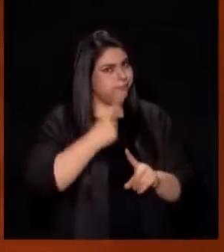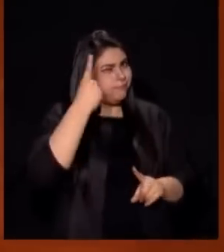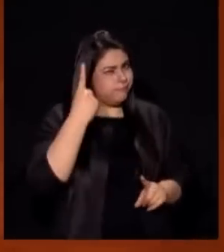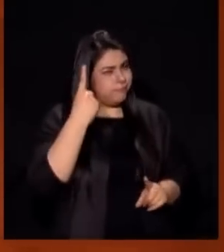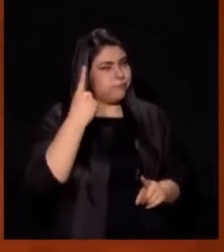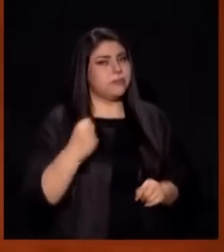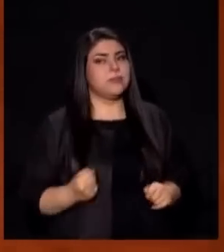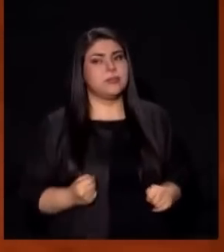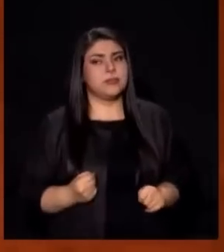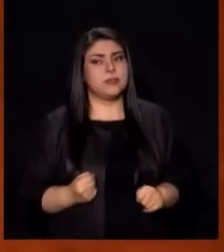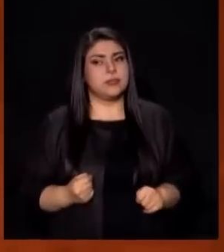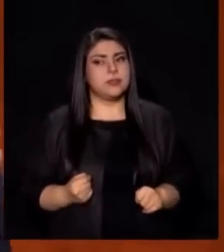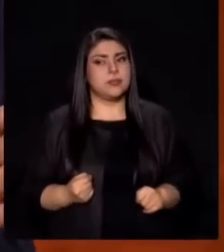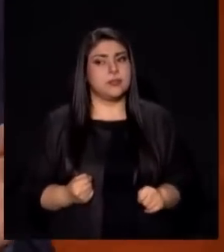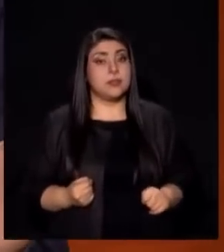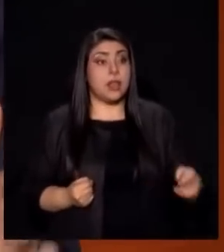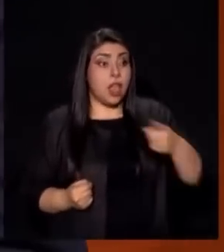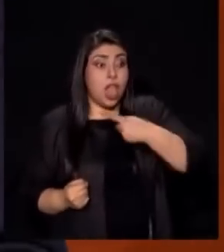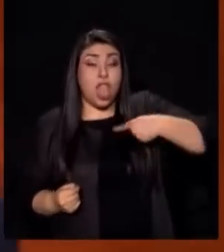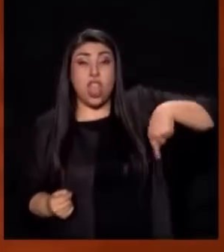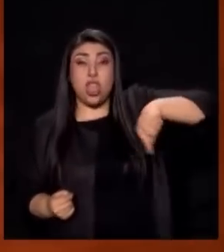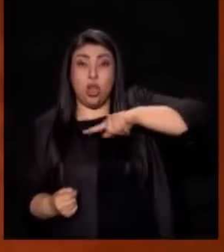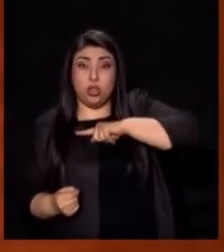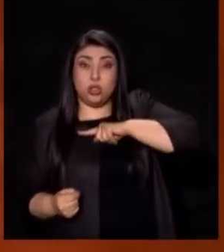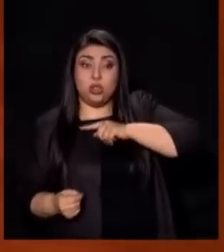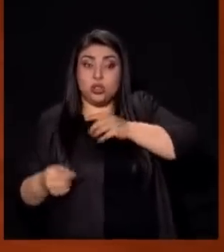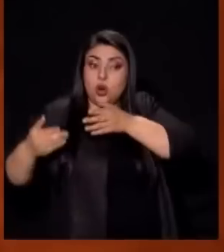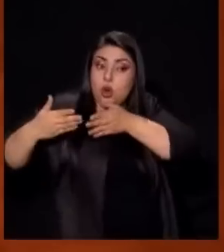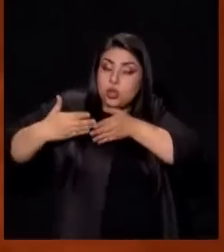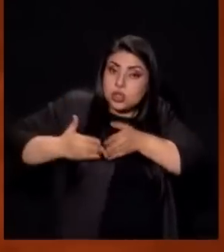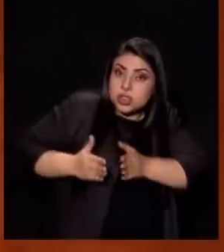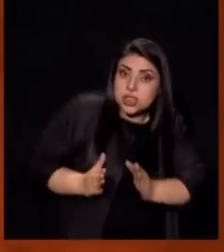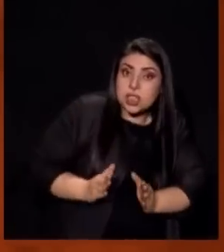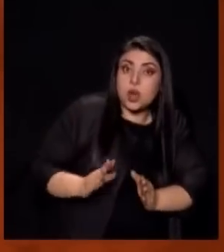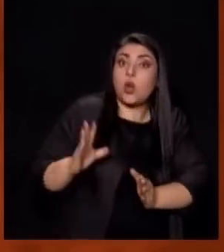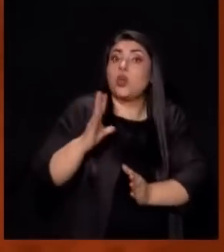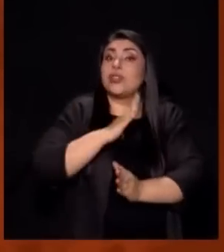Somos hijos con herencia